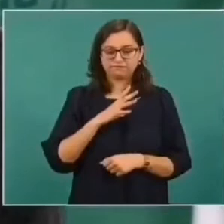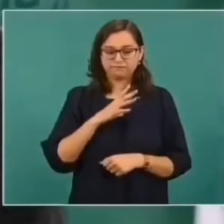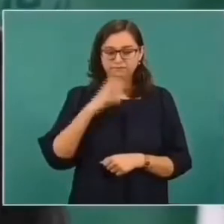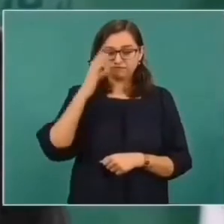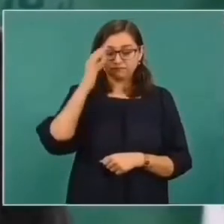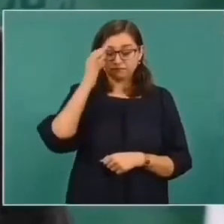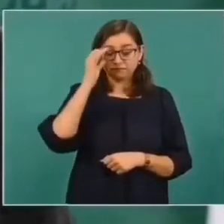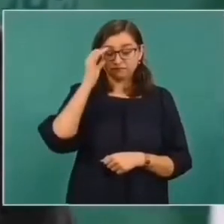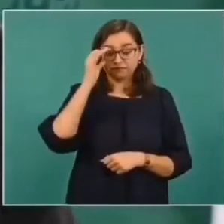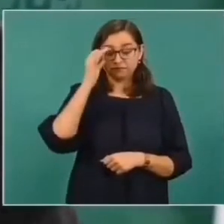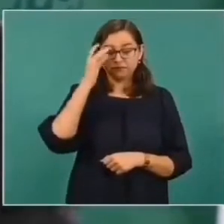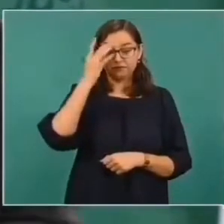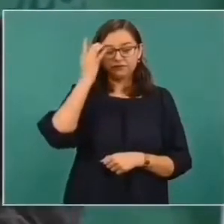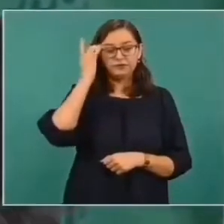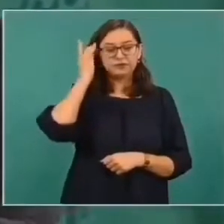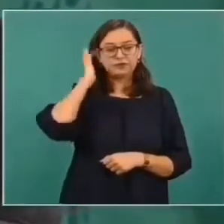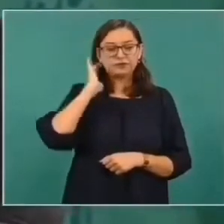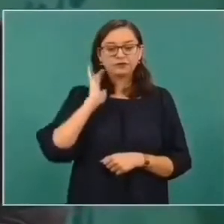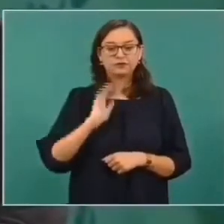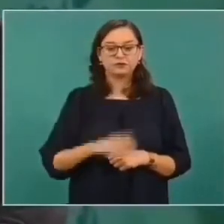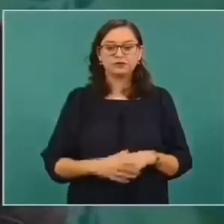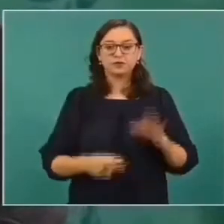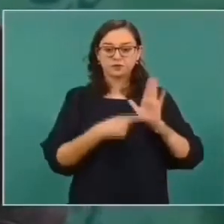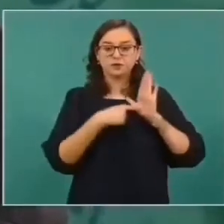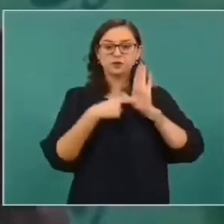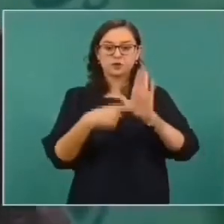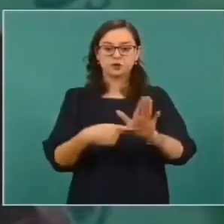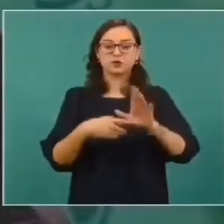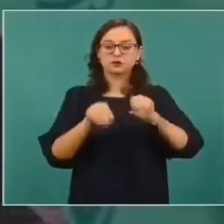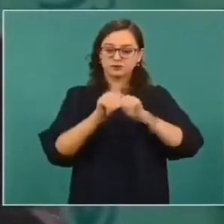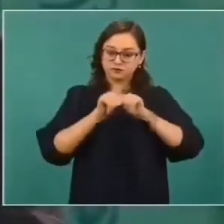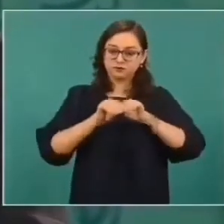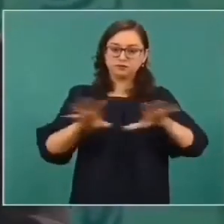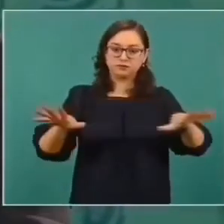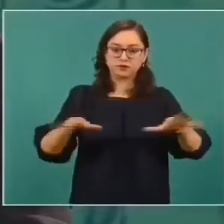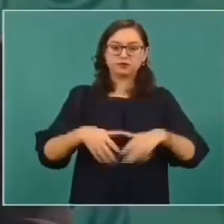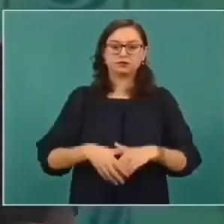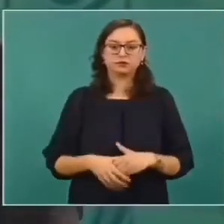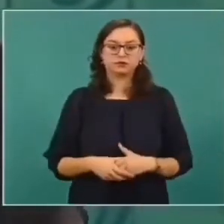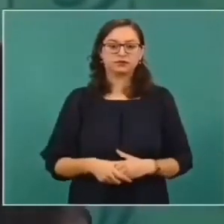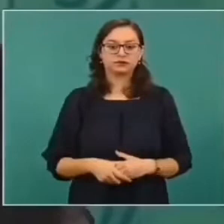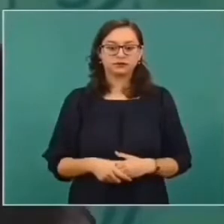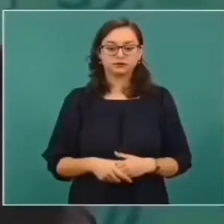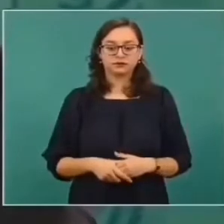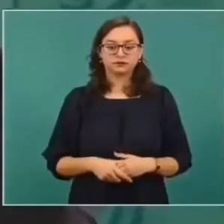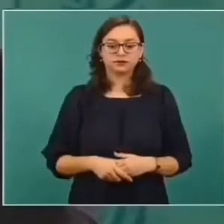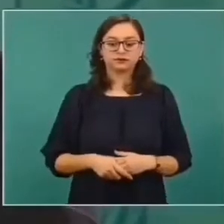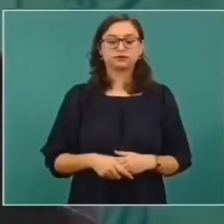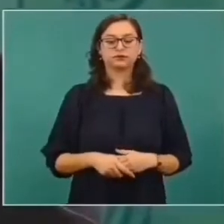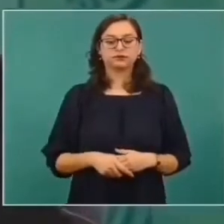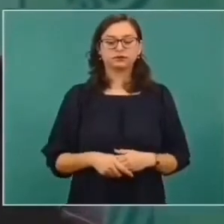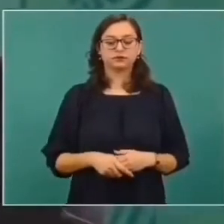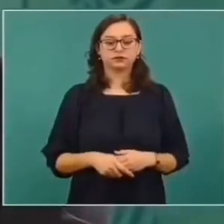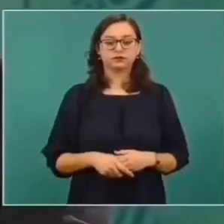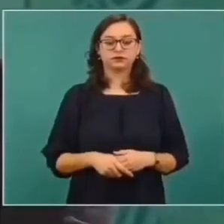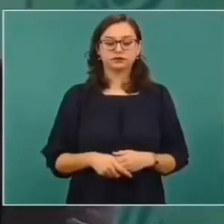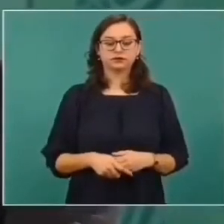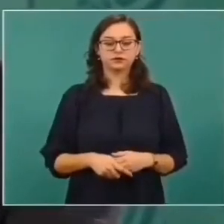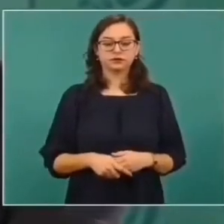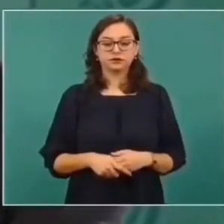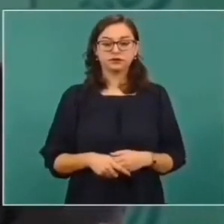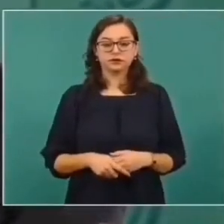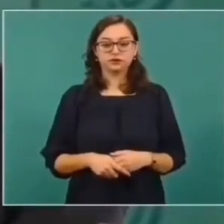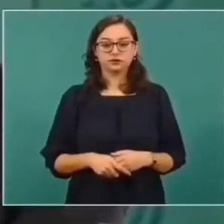Vamos a hacer una presentación sobre esto. Desde luego, somos